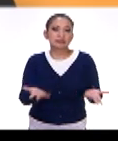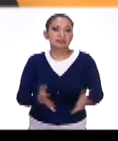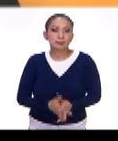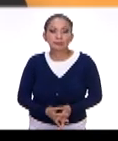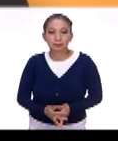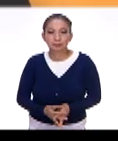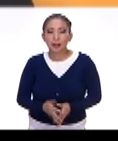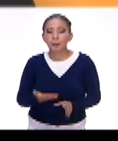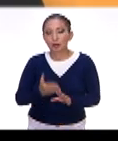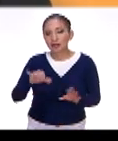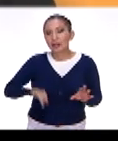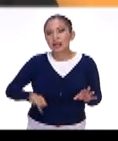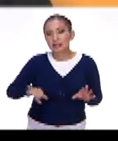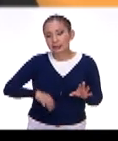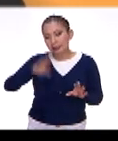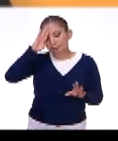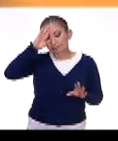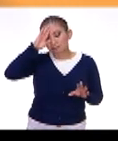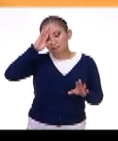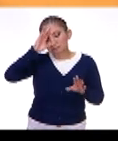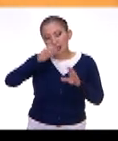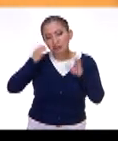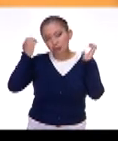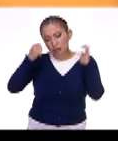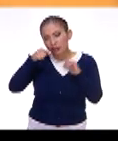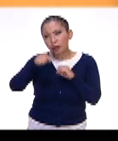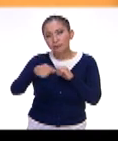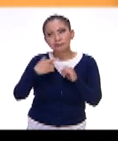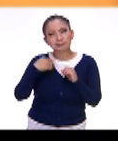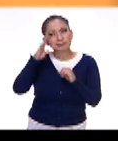Entonces, es muy interesante. La reflexión en exposiciones va de eso.